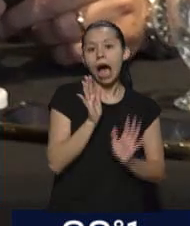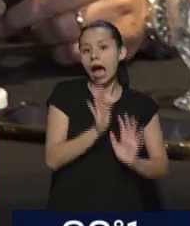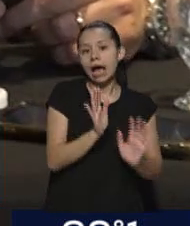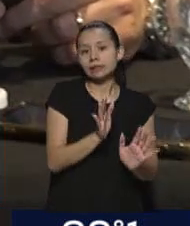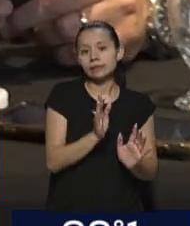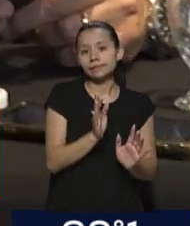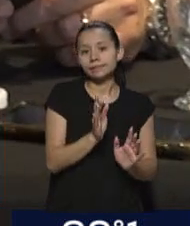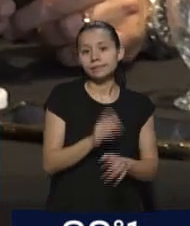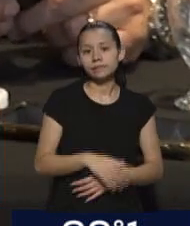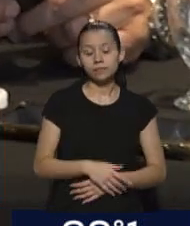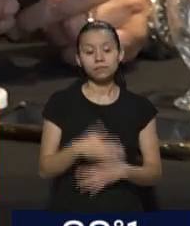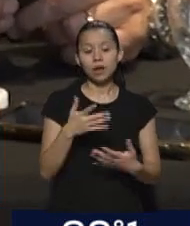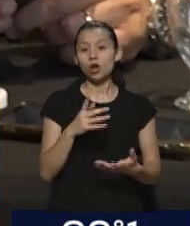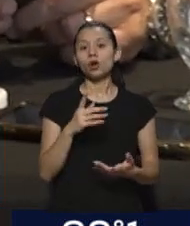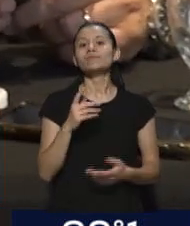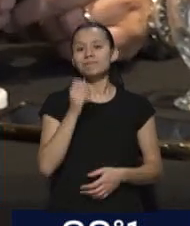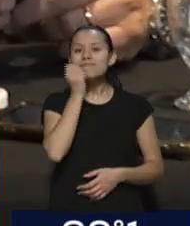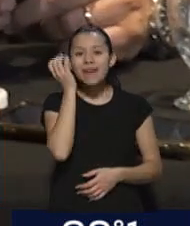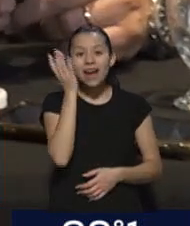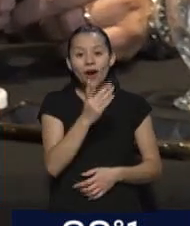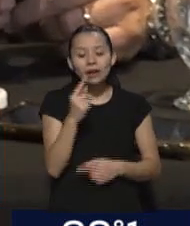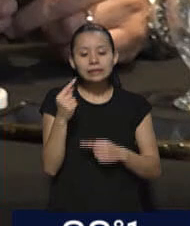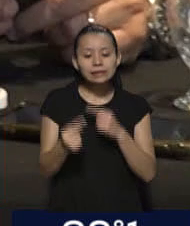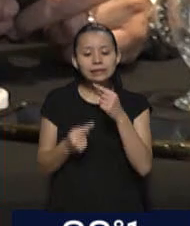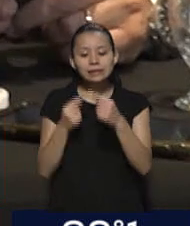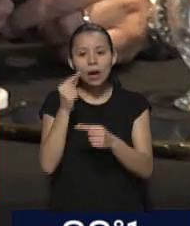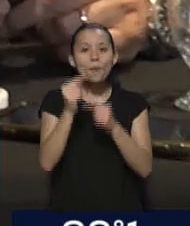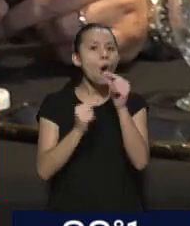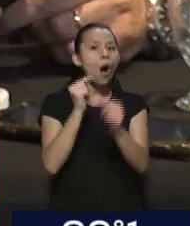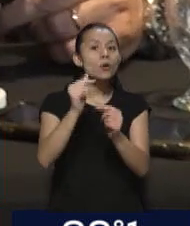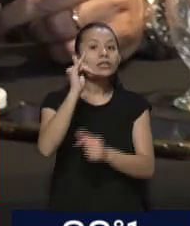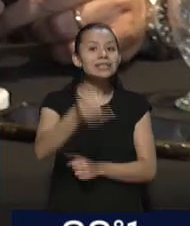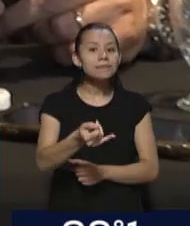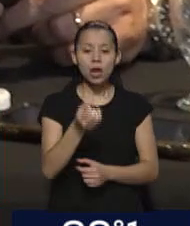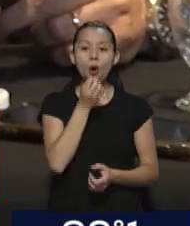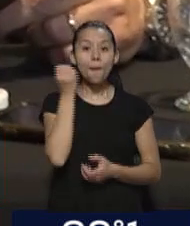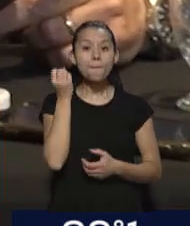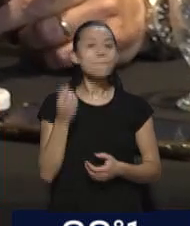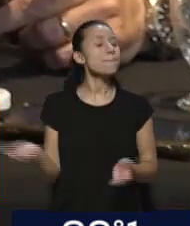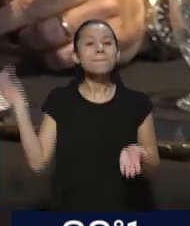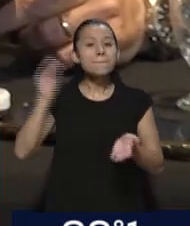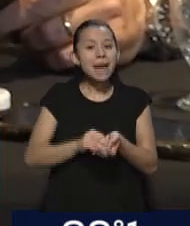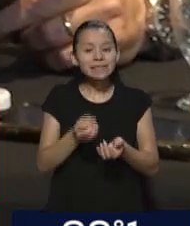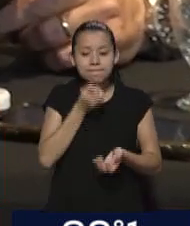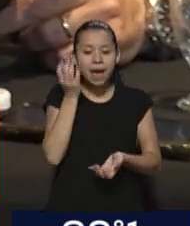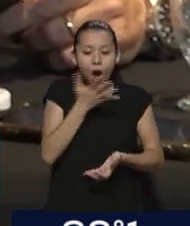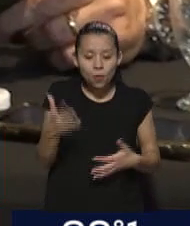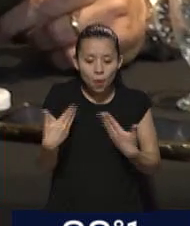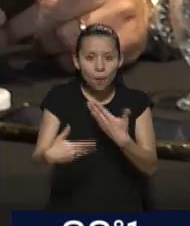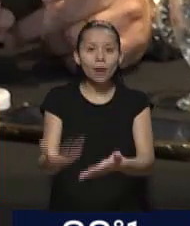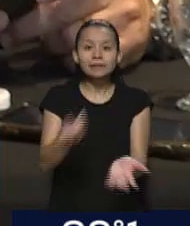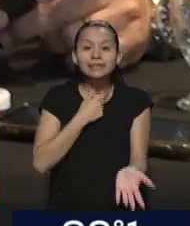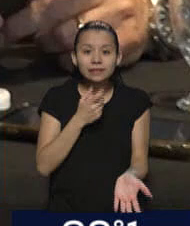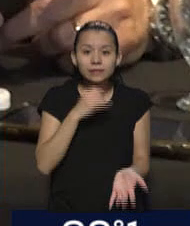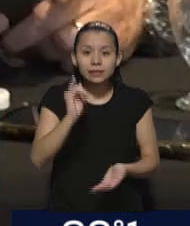lo cual hay que revertirlo. Venimos en mejoría, pero queremos dar más todavía y creemos que la organización de estos años, la mejor